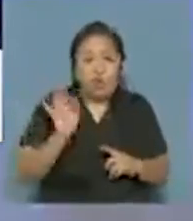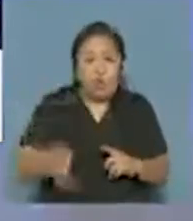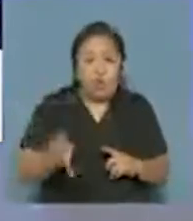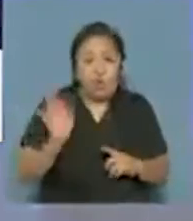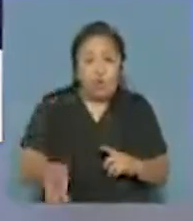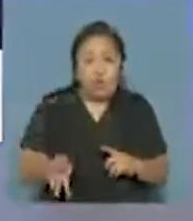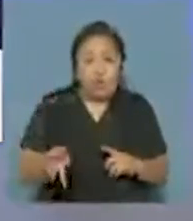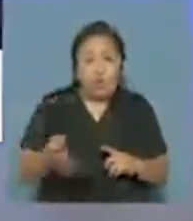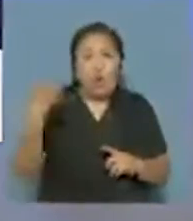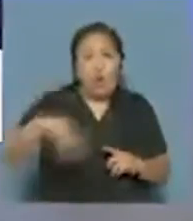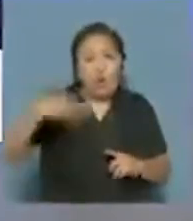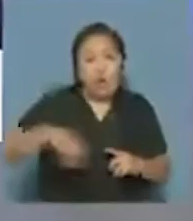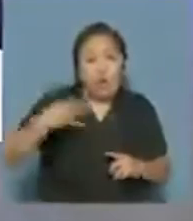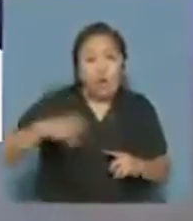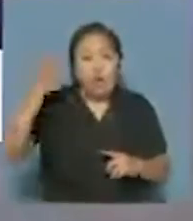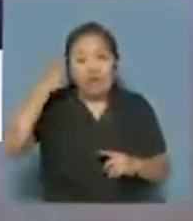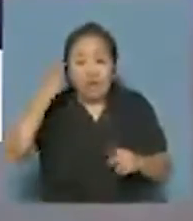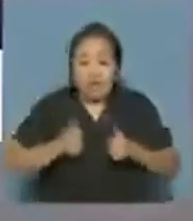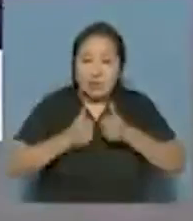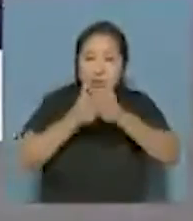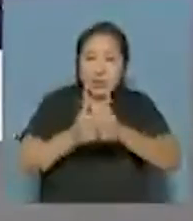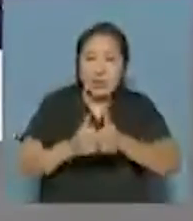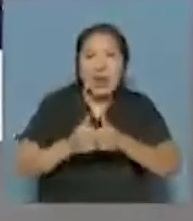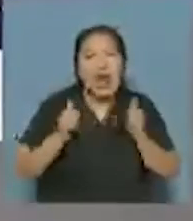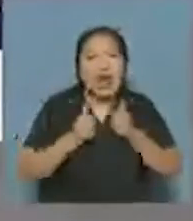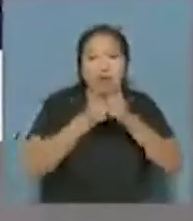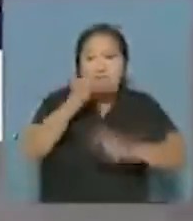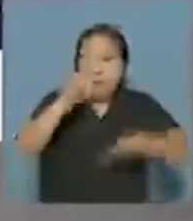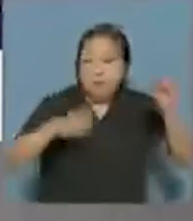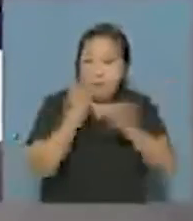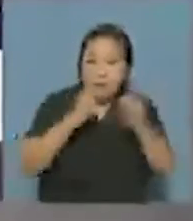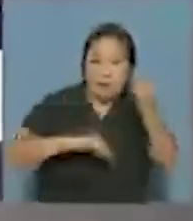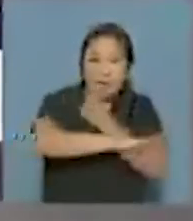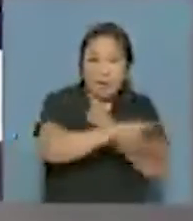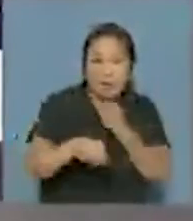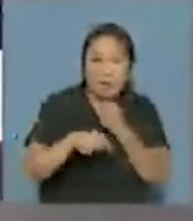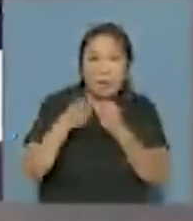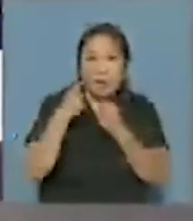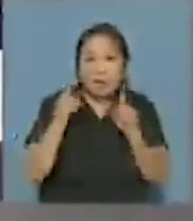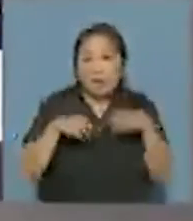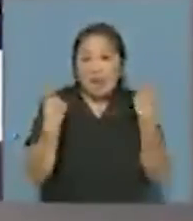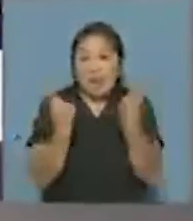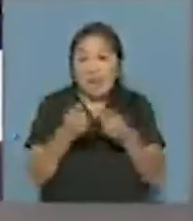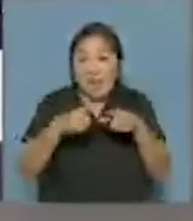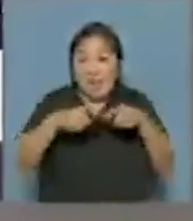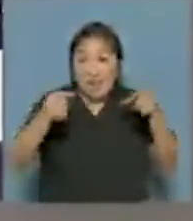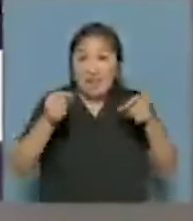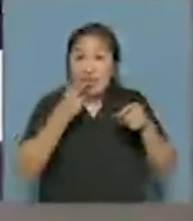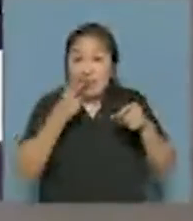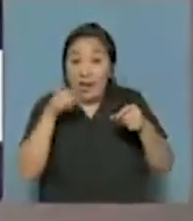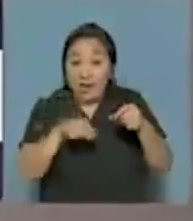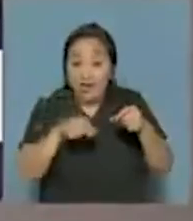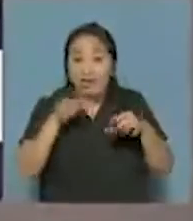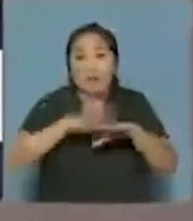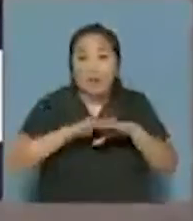pensar, estar al lado del productor, luchar por los productores, luchar por todo lo que va. La Cámara está para eso y la Cámara debe seguir